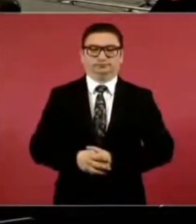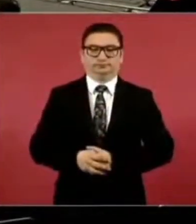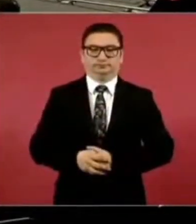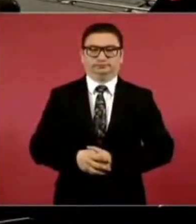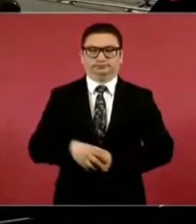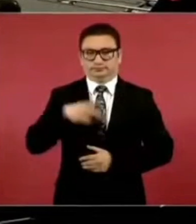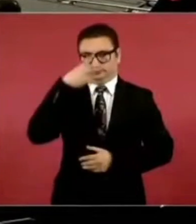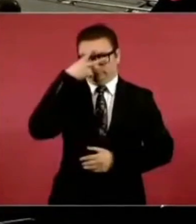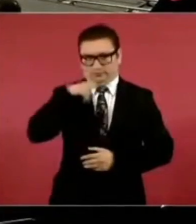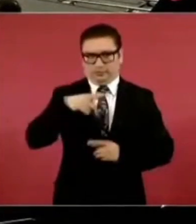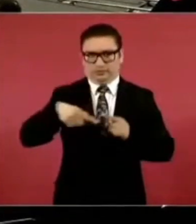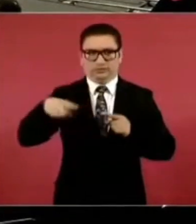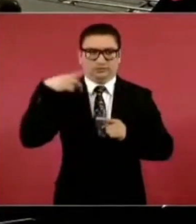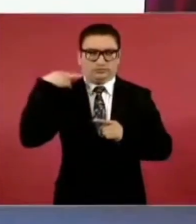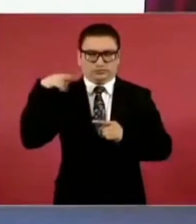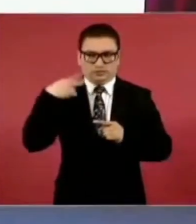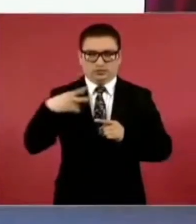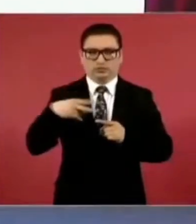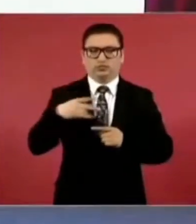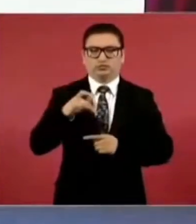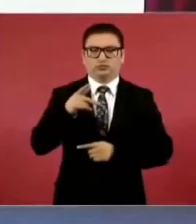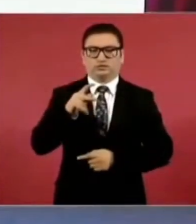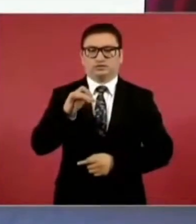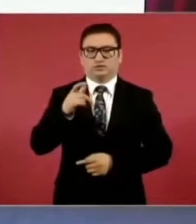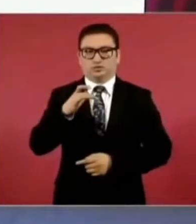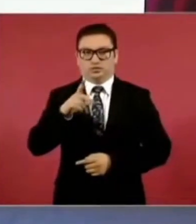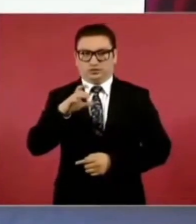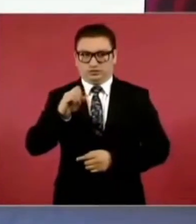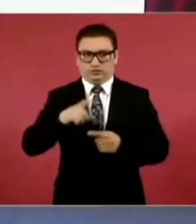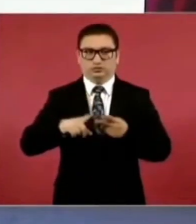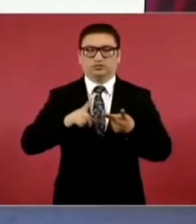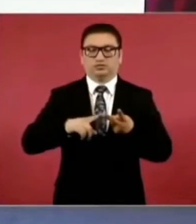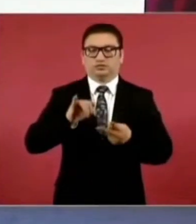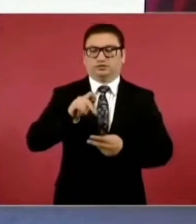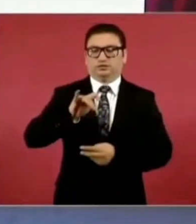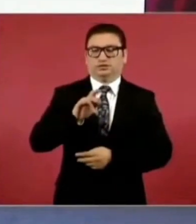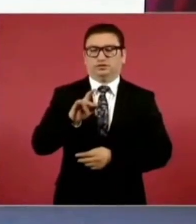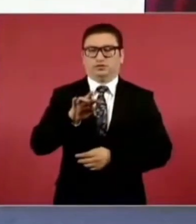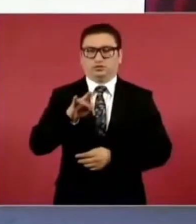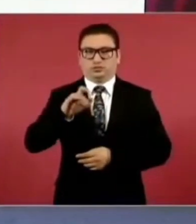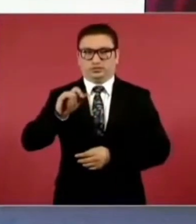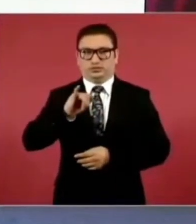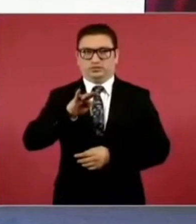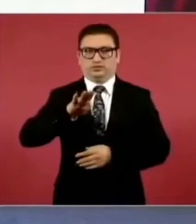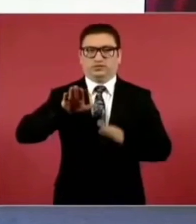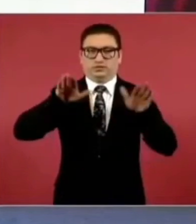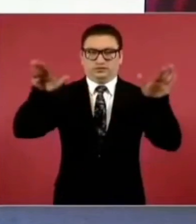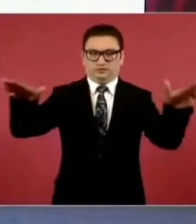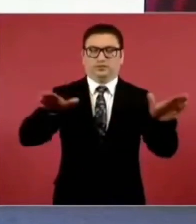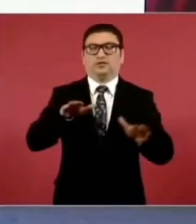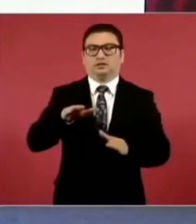México, Veracruz, Coatzacoalcos, el interurbano de Laifa, Apachuca,